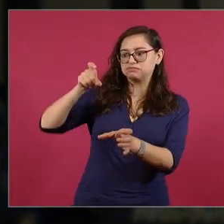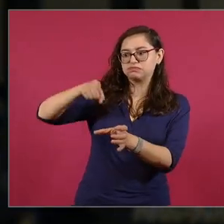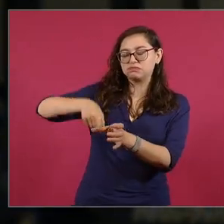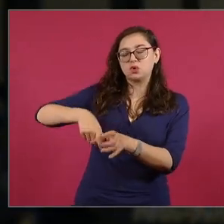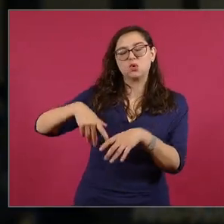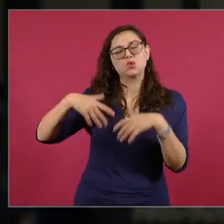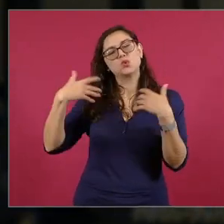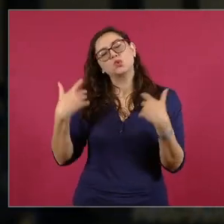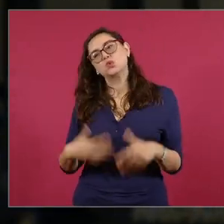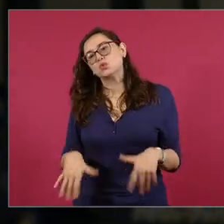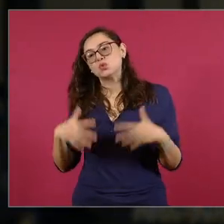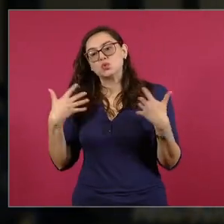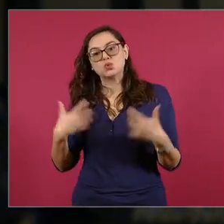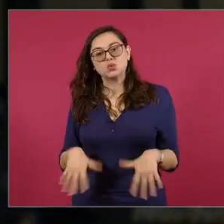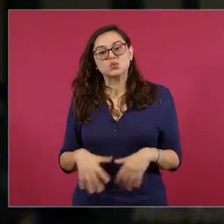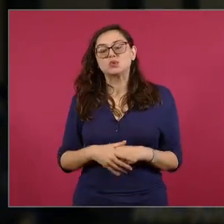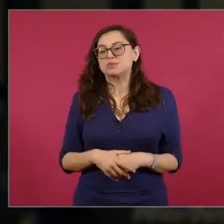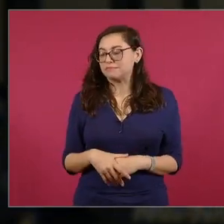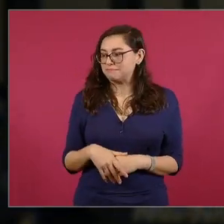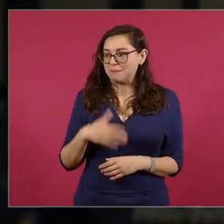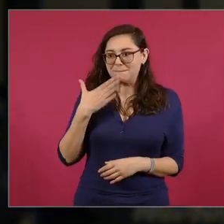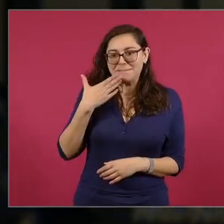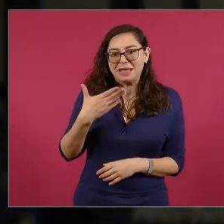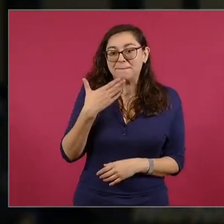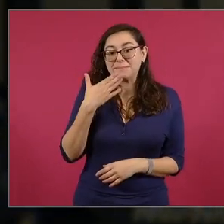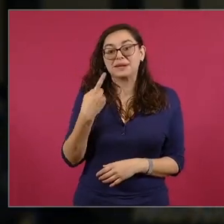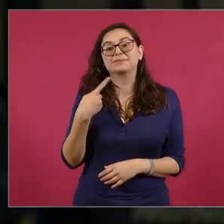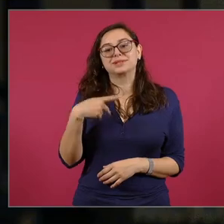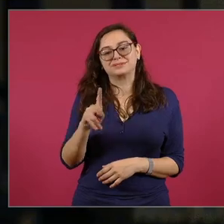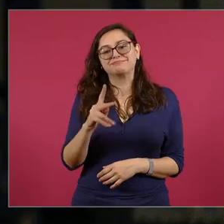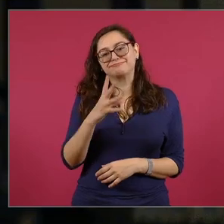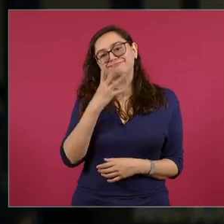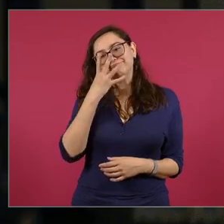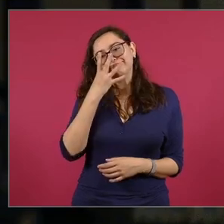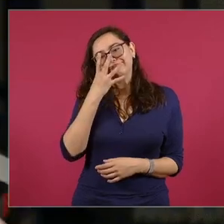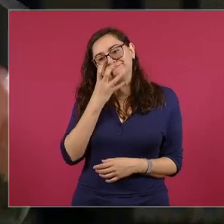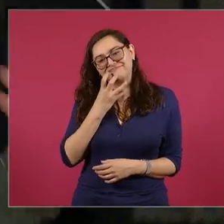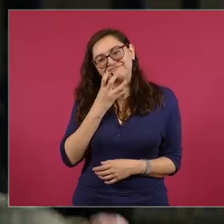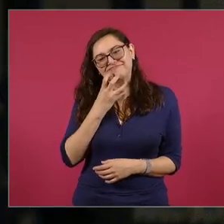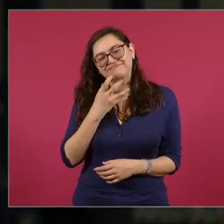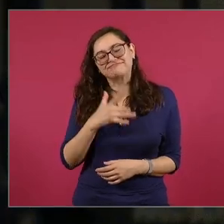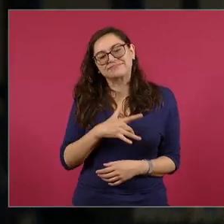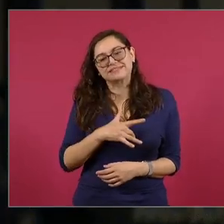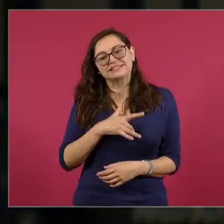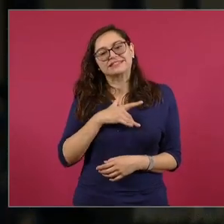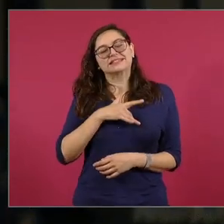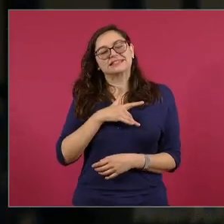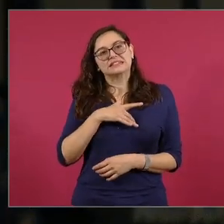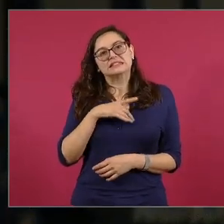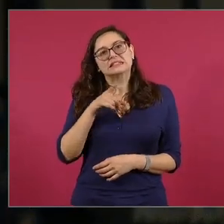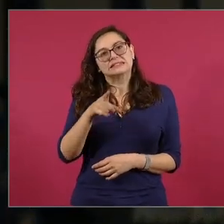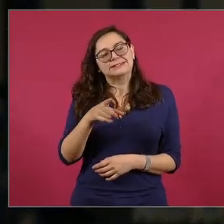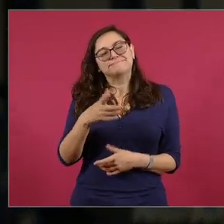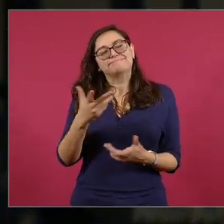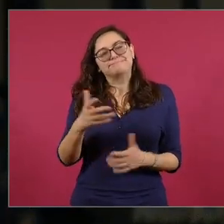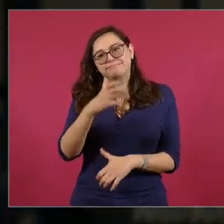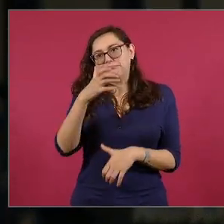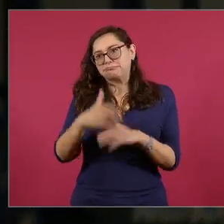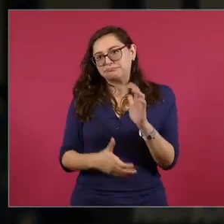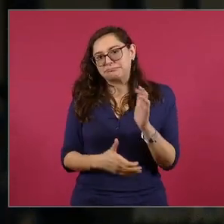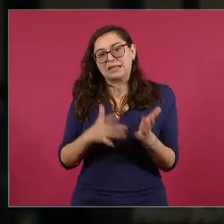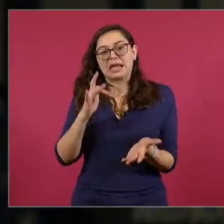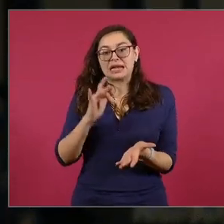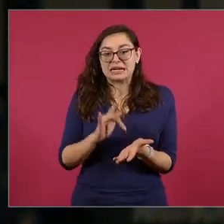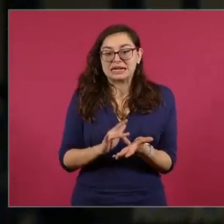es no más esta nostalgia y agradecerle a todos la oportunidad de poder